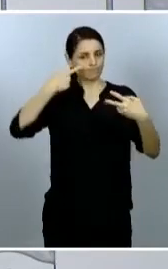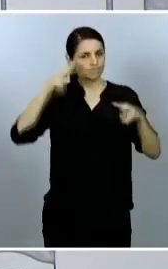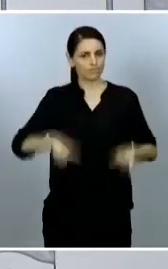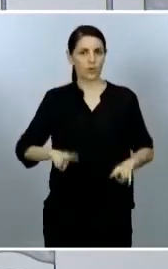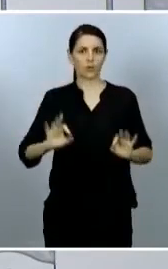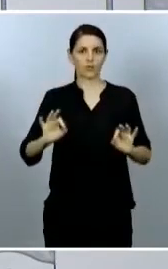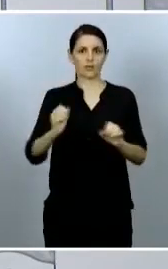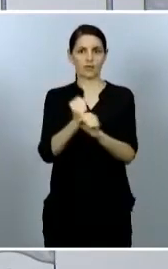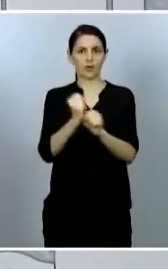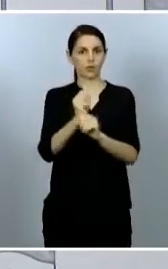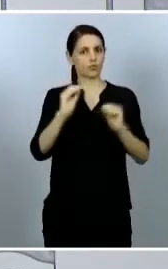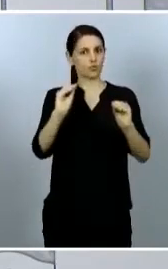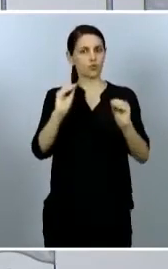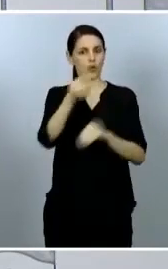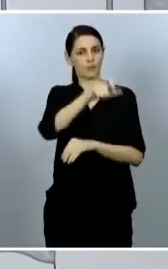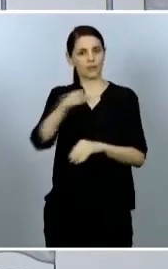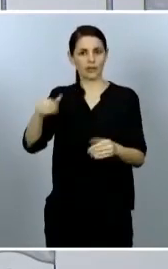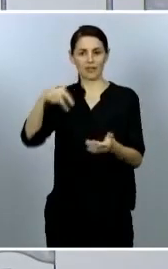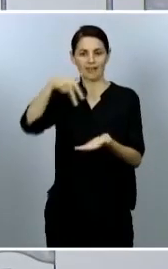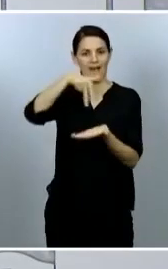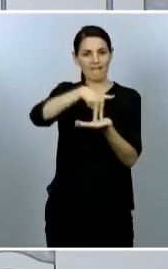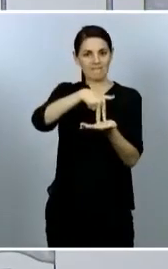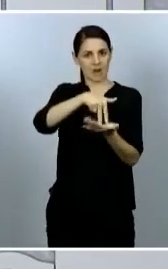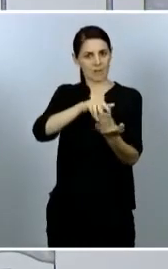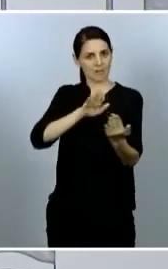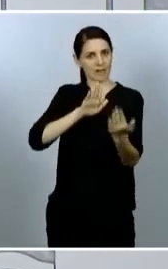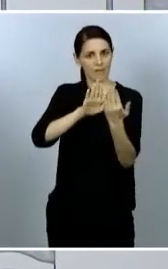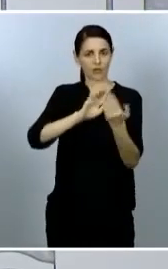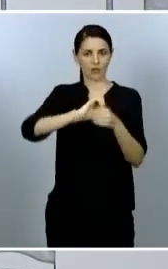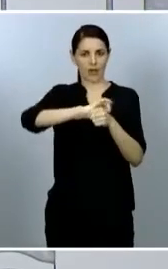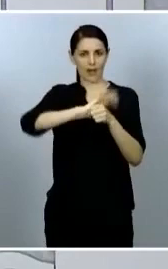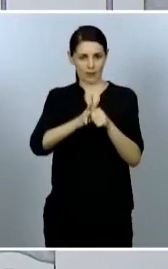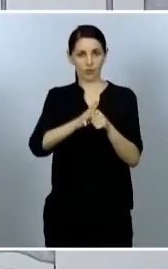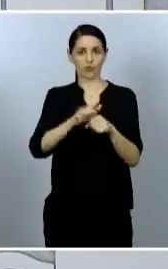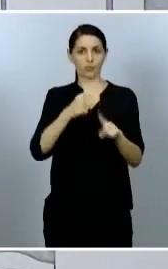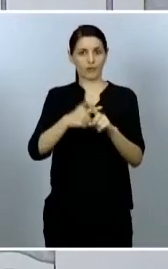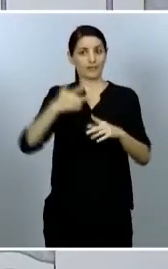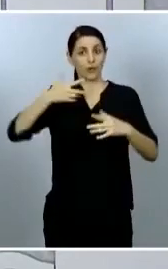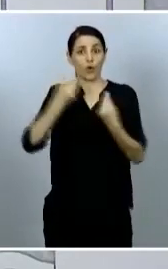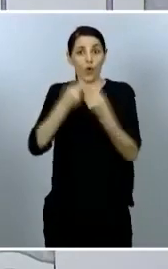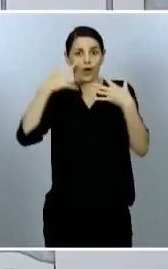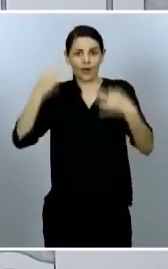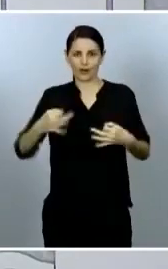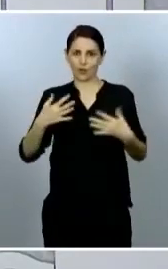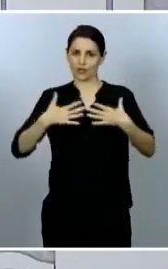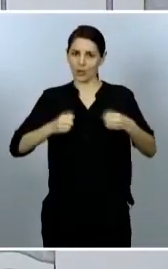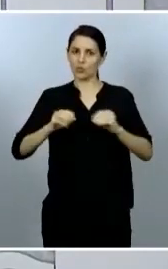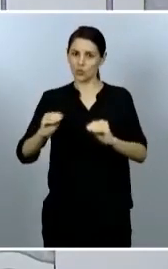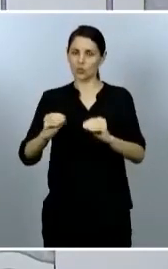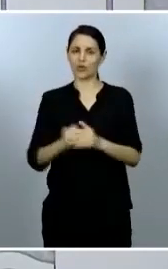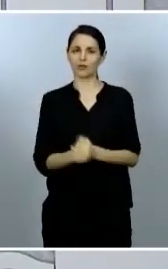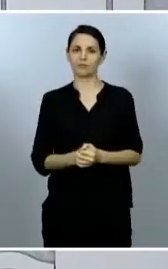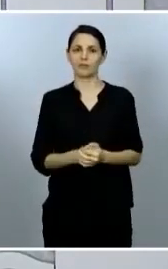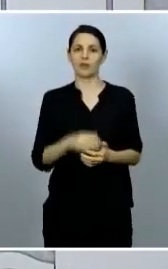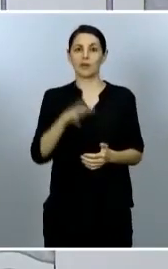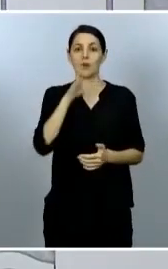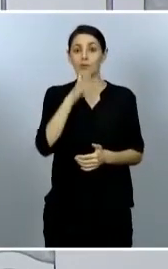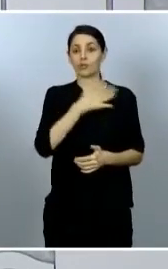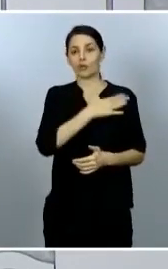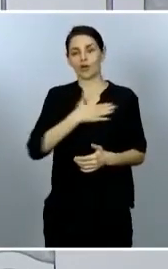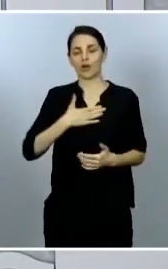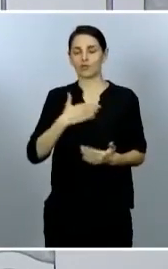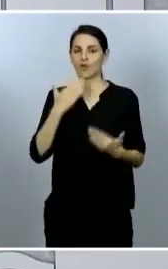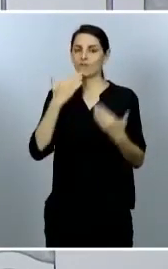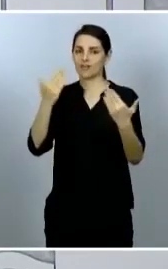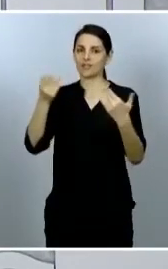salud o de su propia vida. Por eso queremos unirnos a la felicitación por el Premio Princesa de Asturias a la